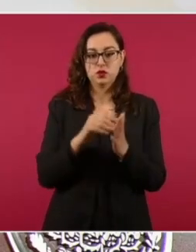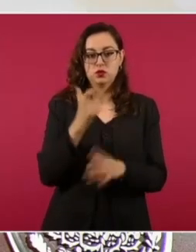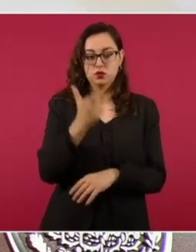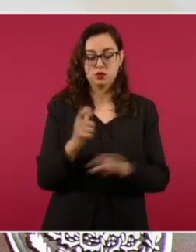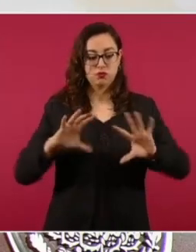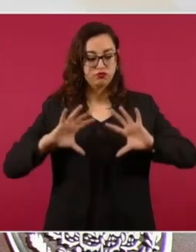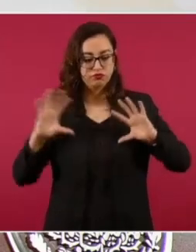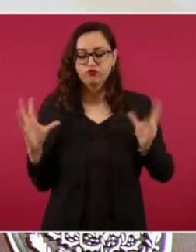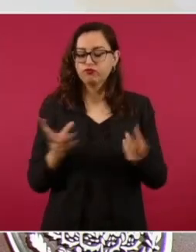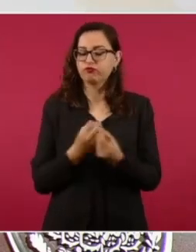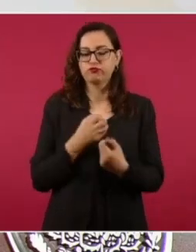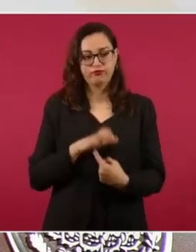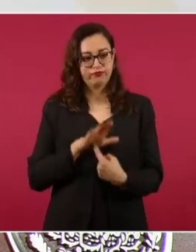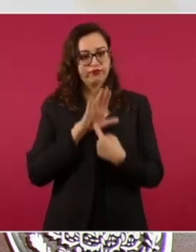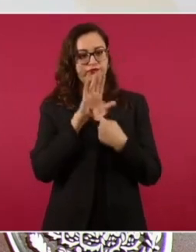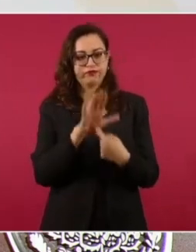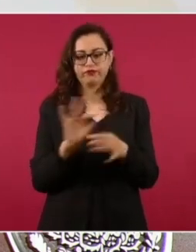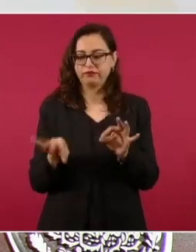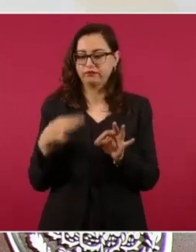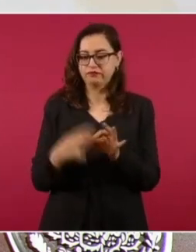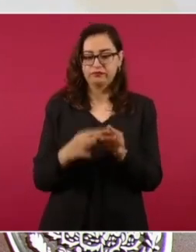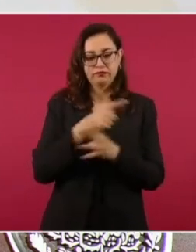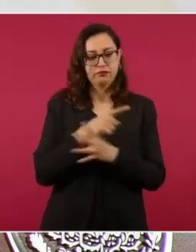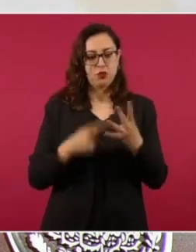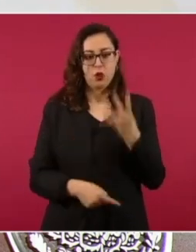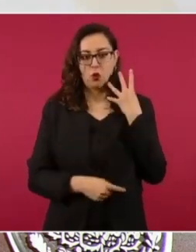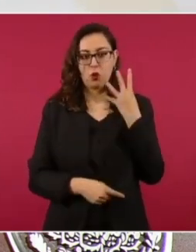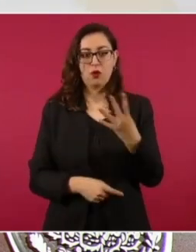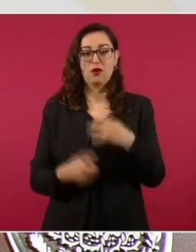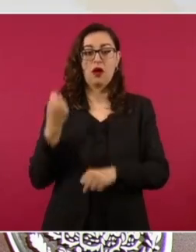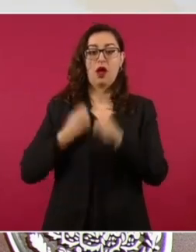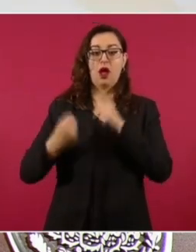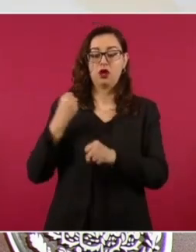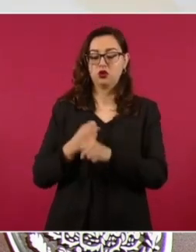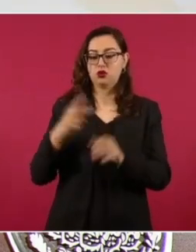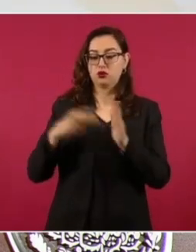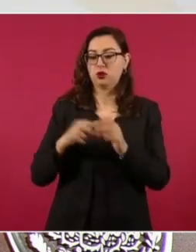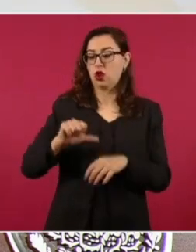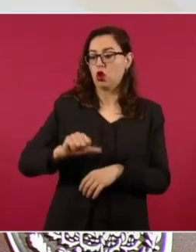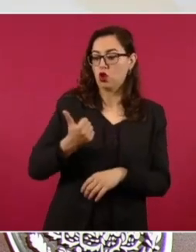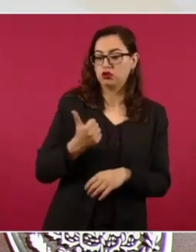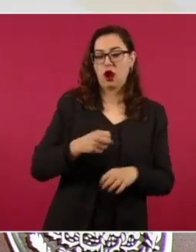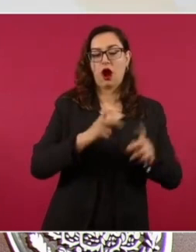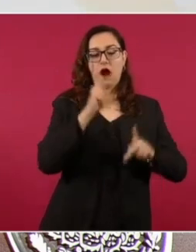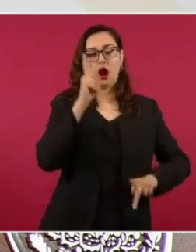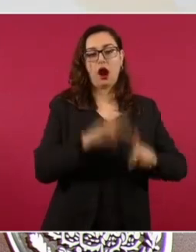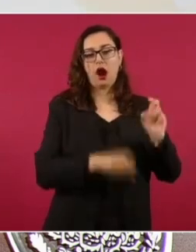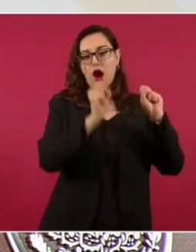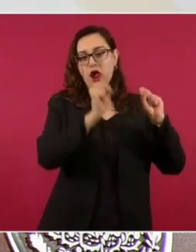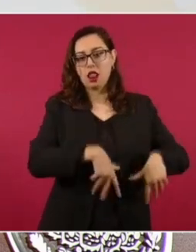resumen, presidente, estamos concluyendo cuatro obras que se encontraban detenidas desde el año 2011. Estas carreteras